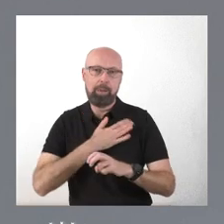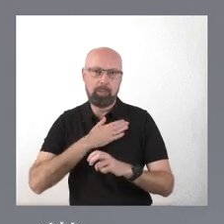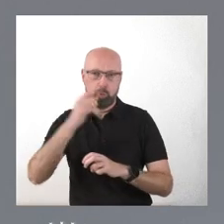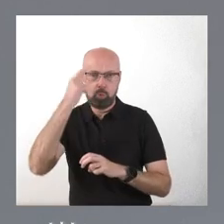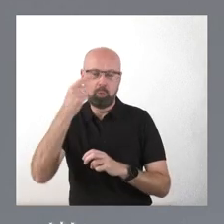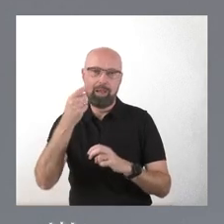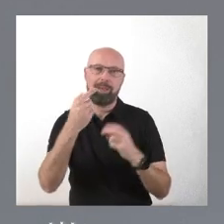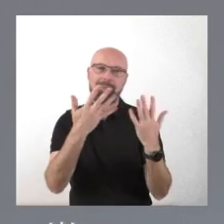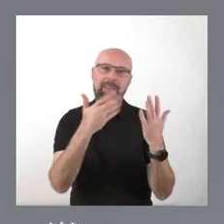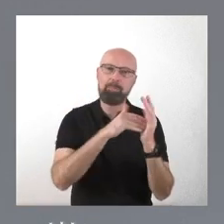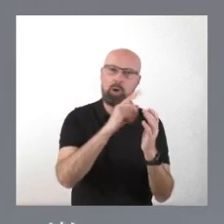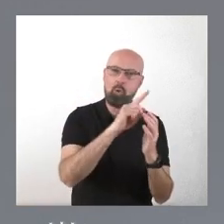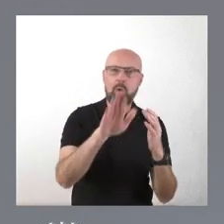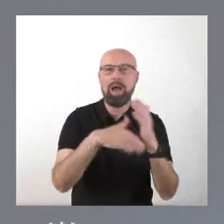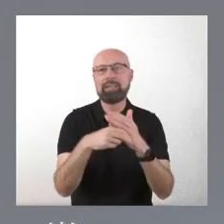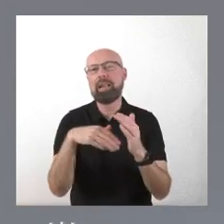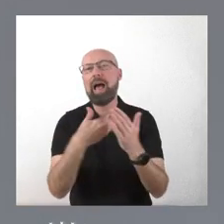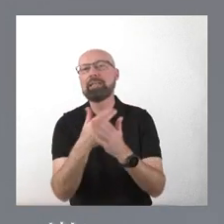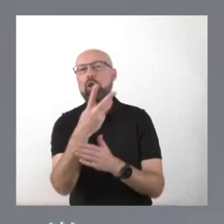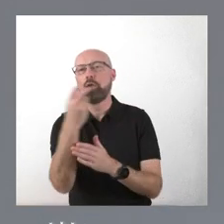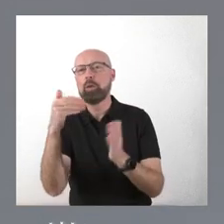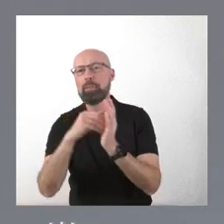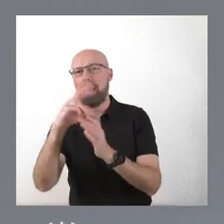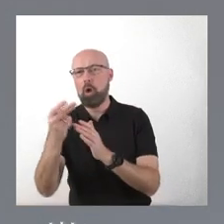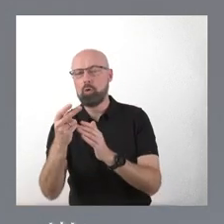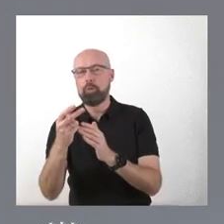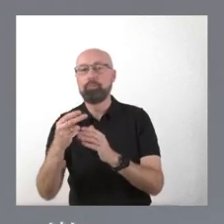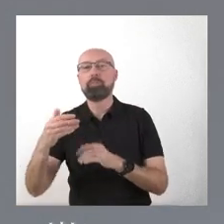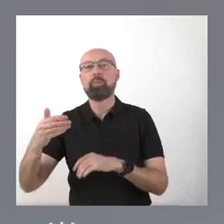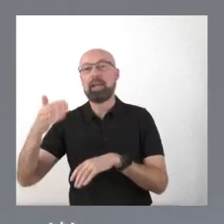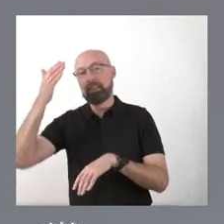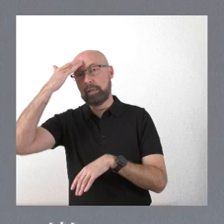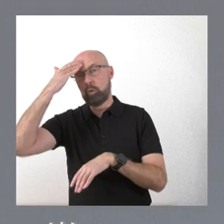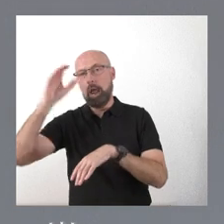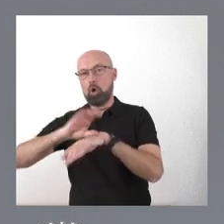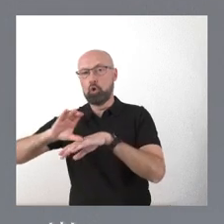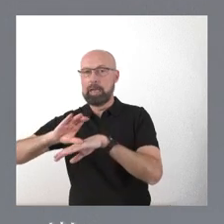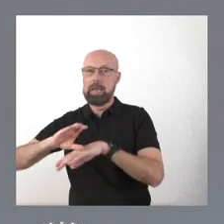hasta 200.000 euros. Al titular de la consejería, esto es, a mí,